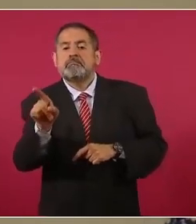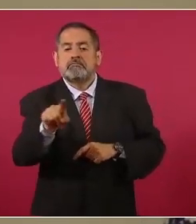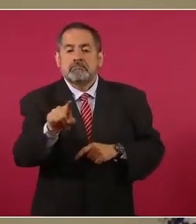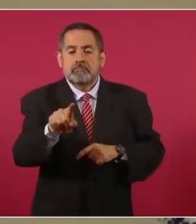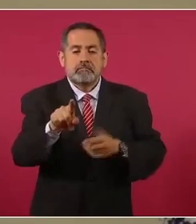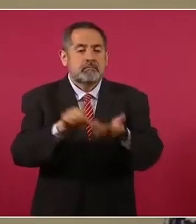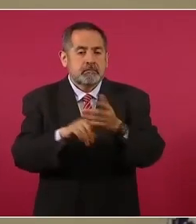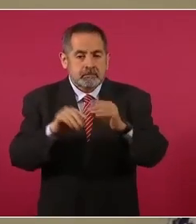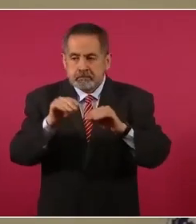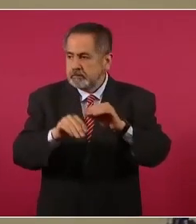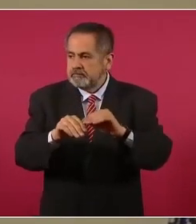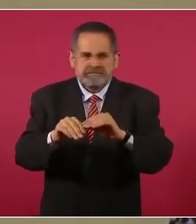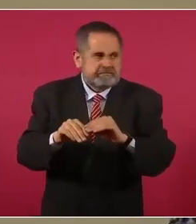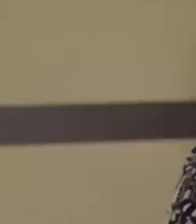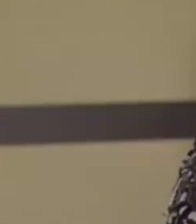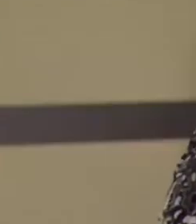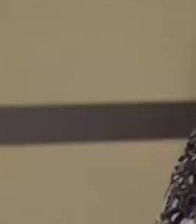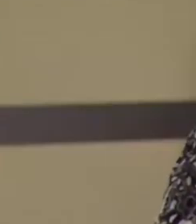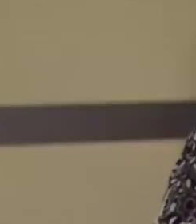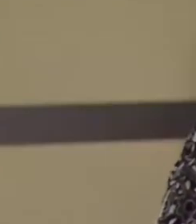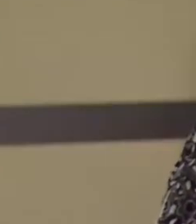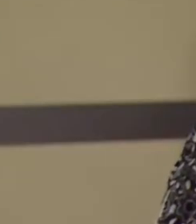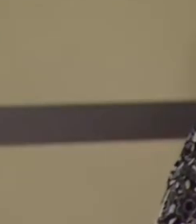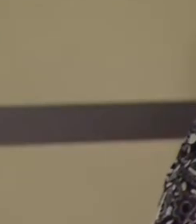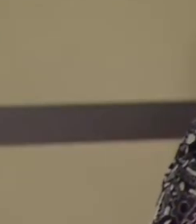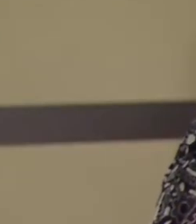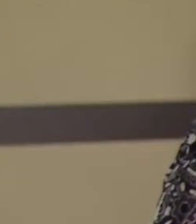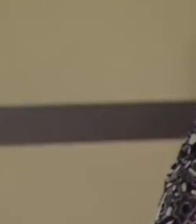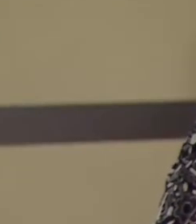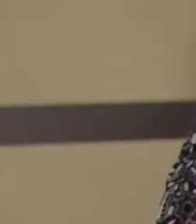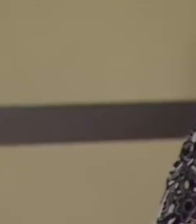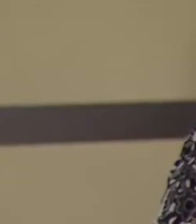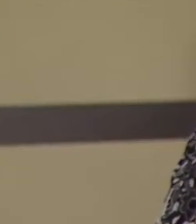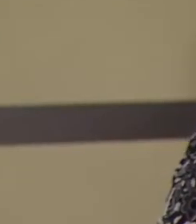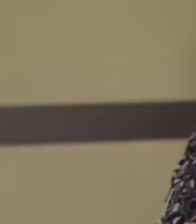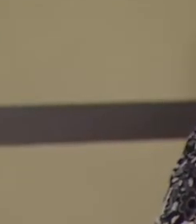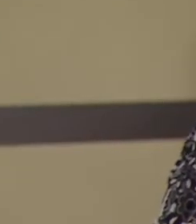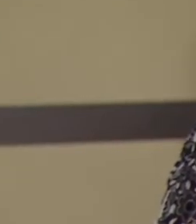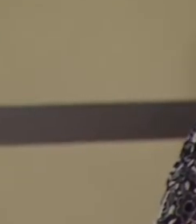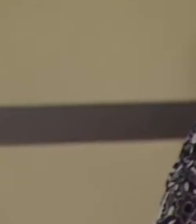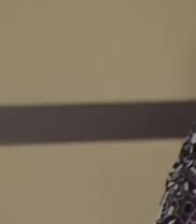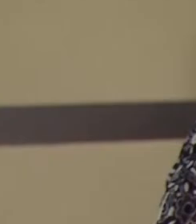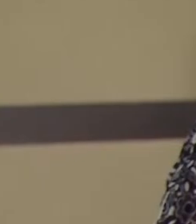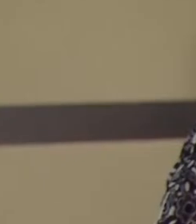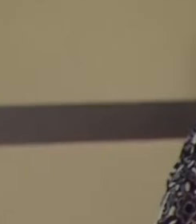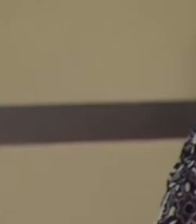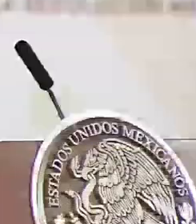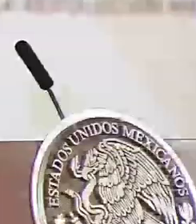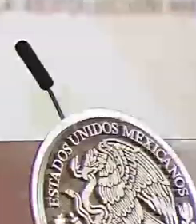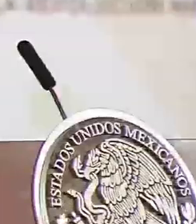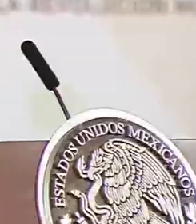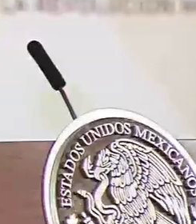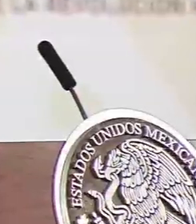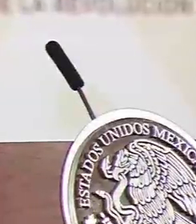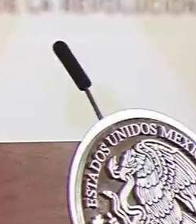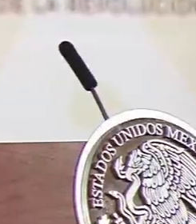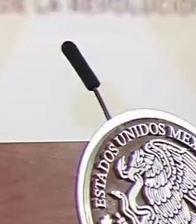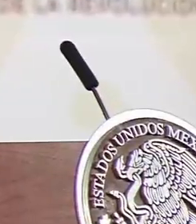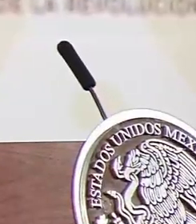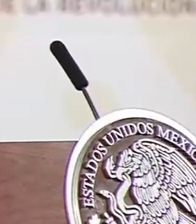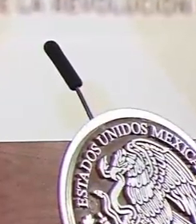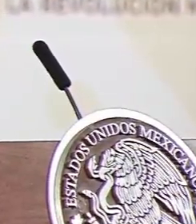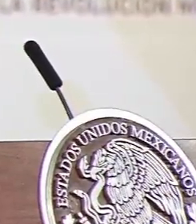que no tienen la confiabilidad y los integró en la investigación y se basó en ello para poderla presentar. No son